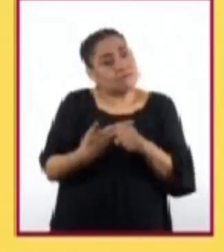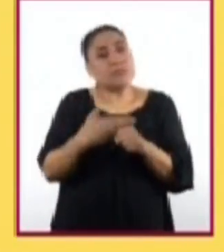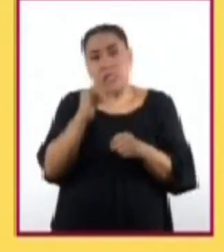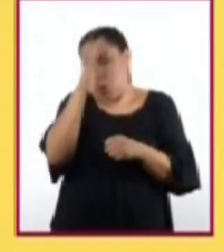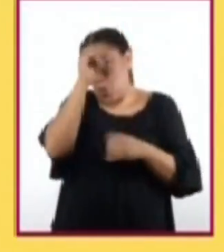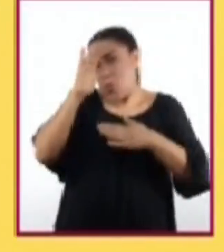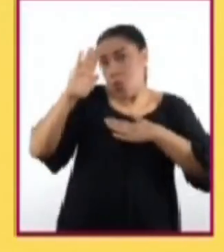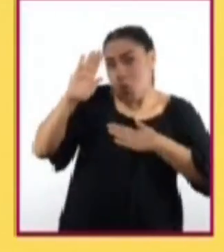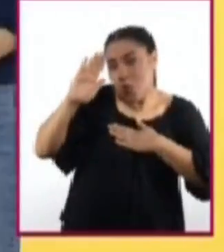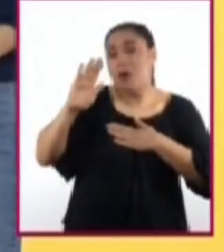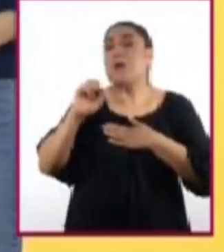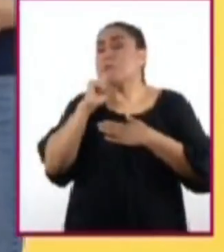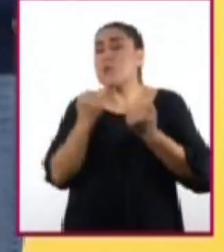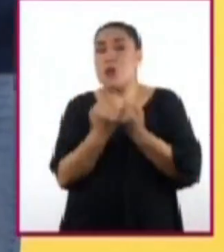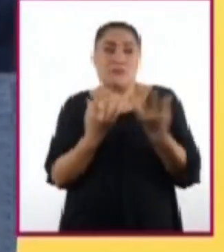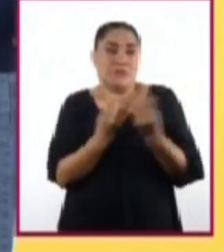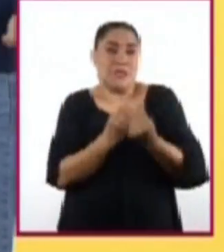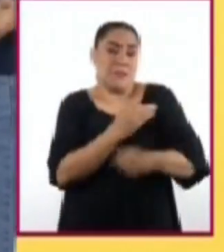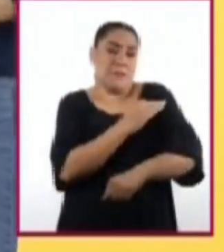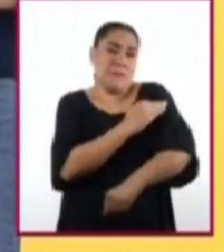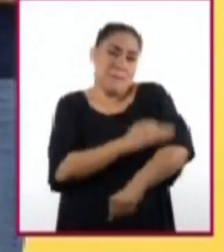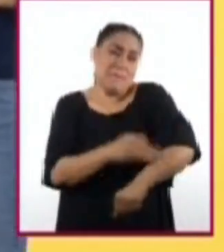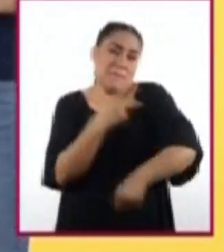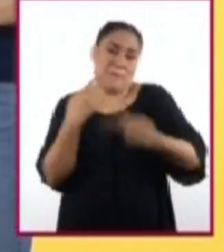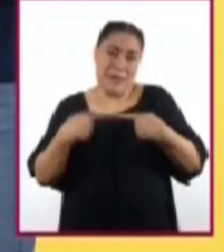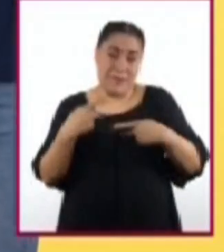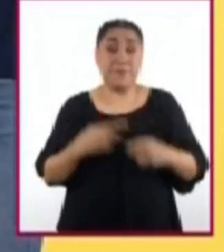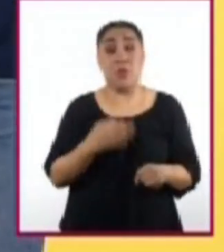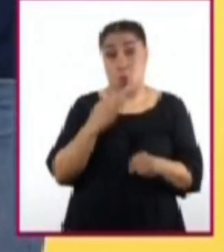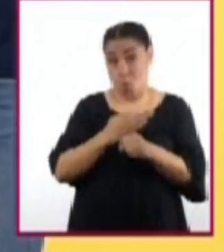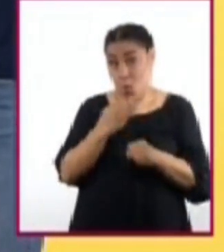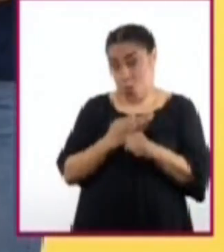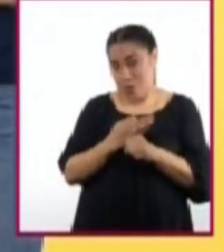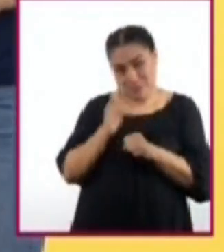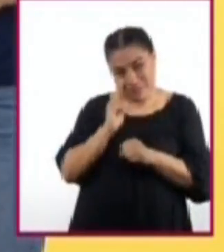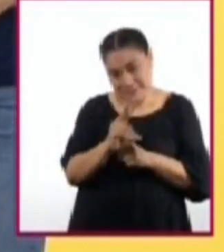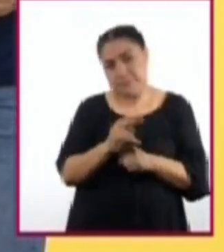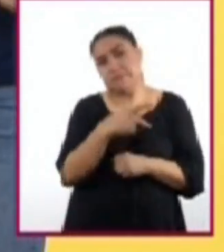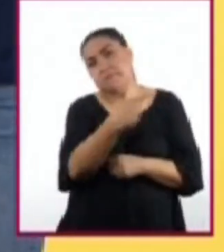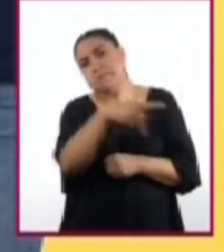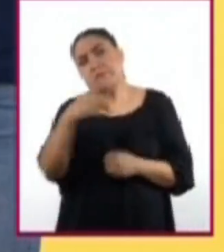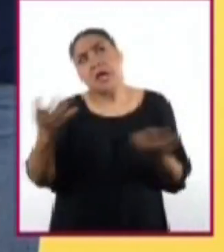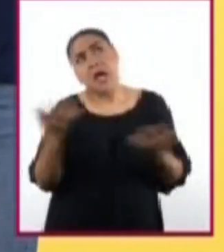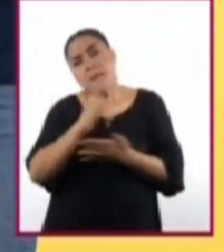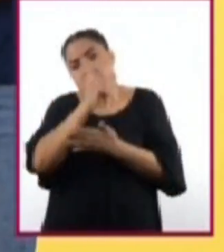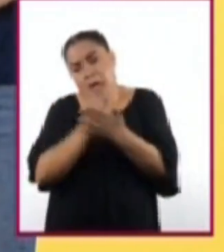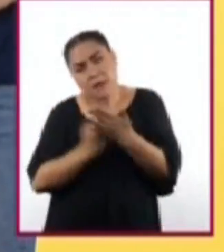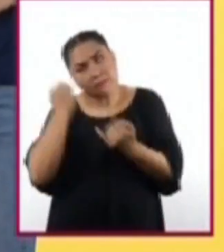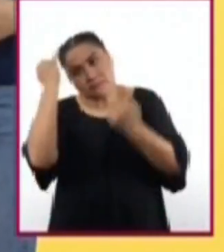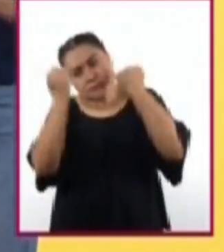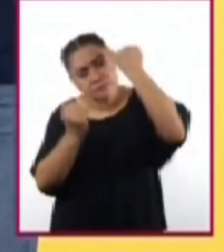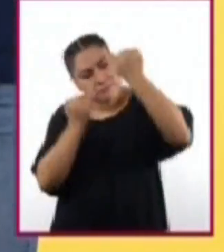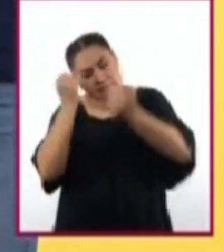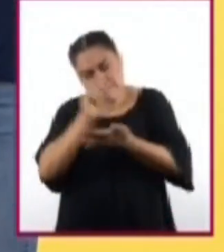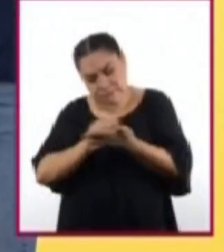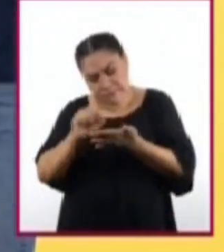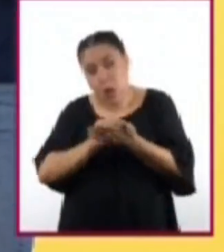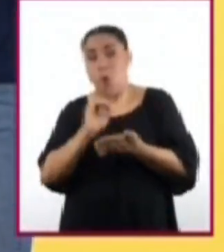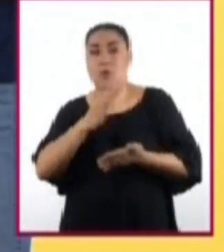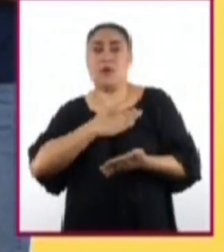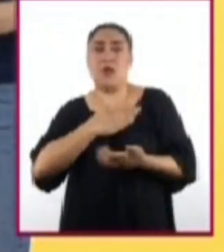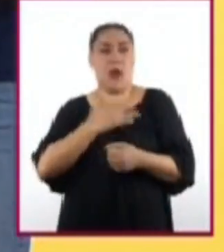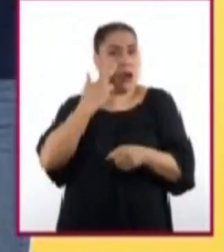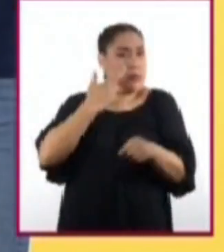personas que convives. Como hemos revisado hasta ahora, planear nuestras acciones, así como asumir nuestra responsabilidad ante